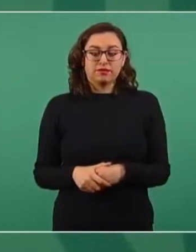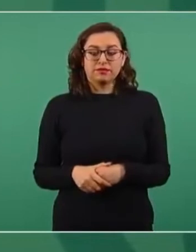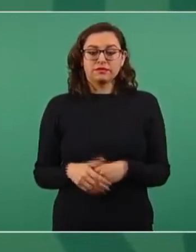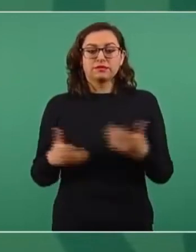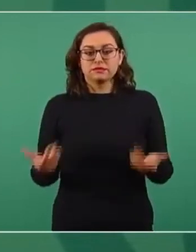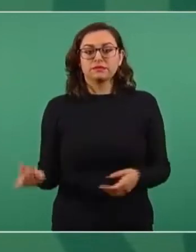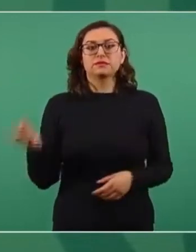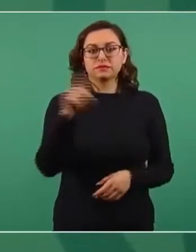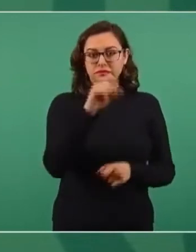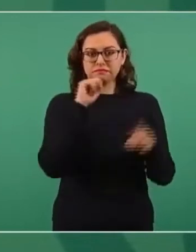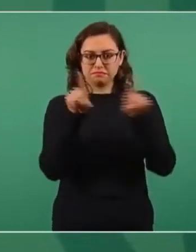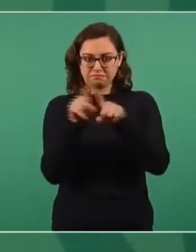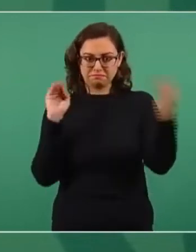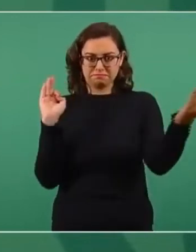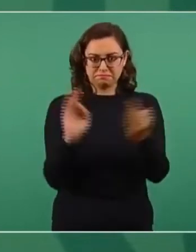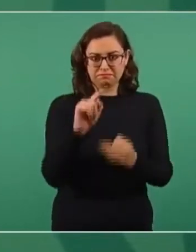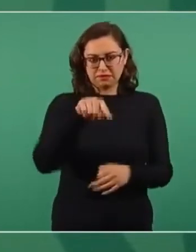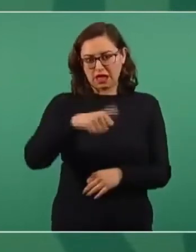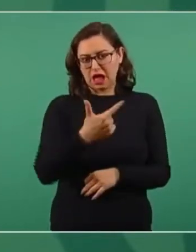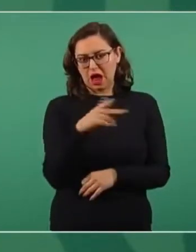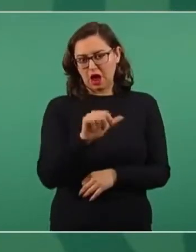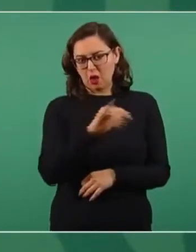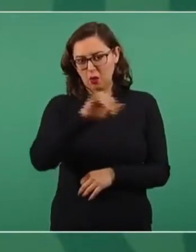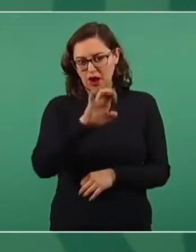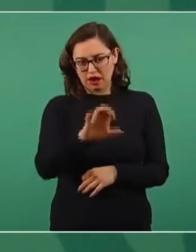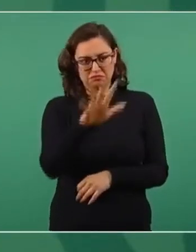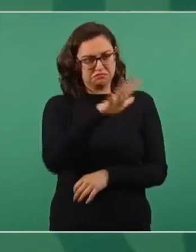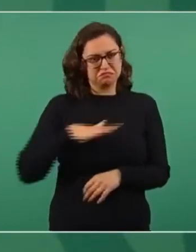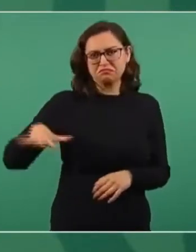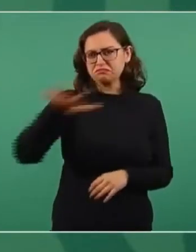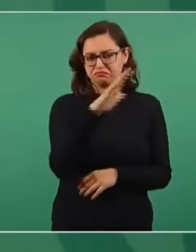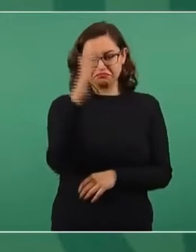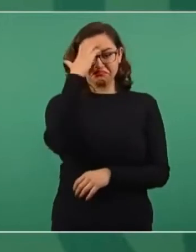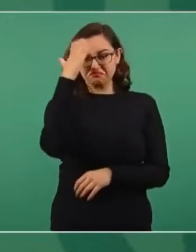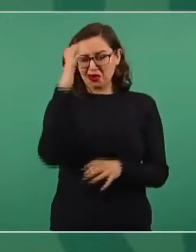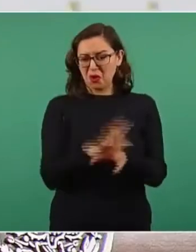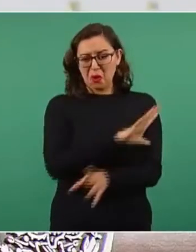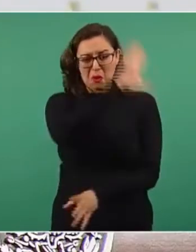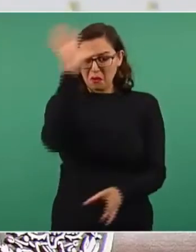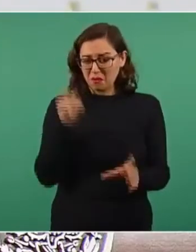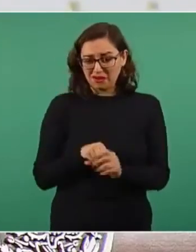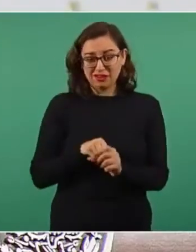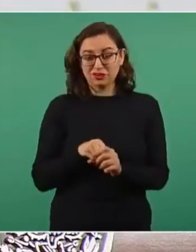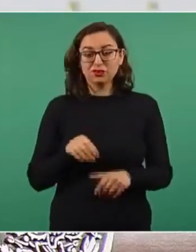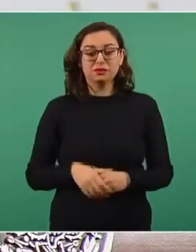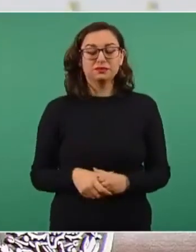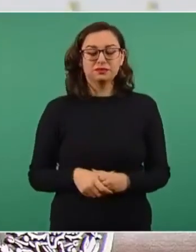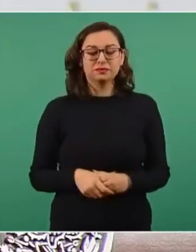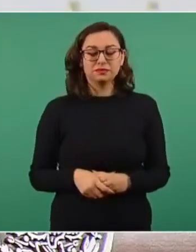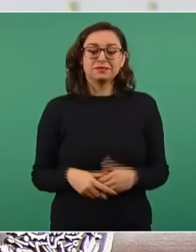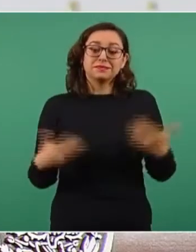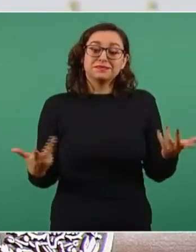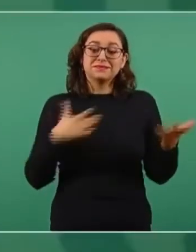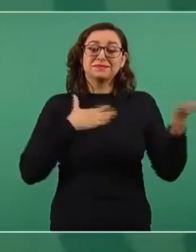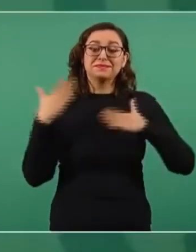pertenece a Aguililla, conozco todo Michoacán y tengo la